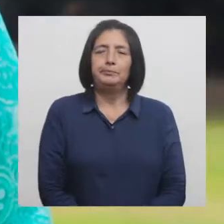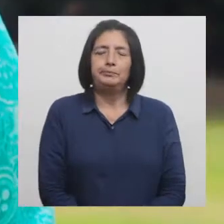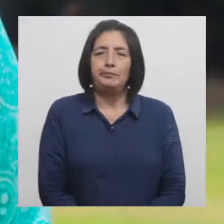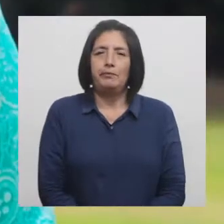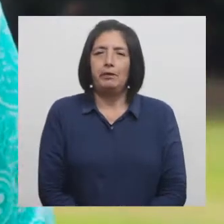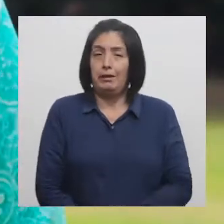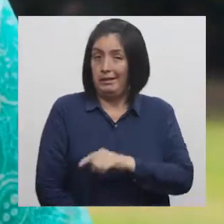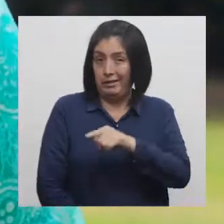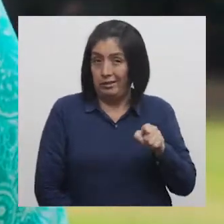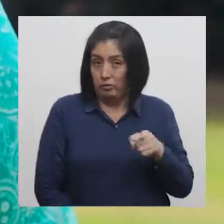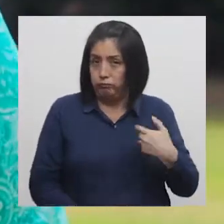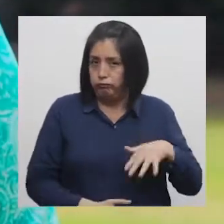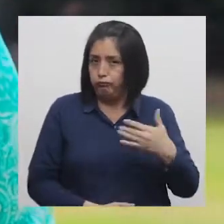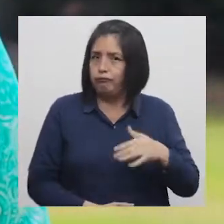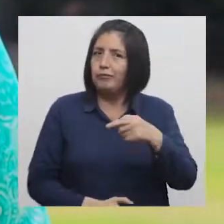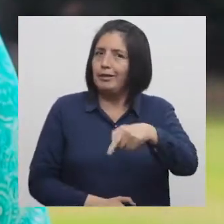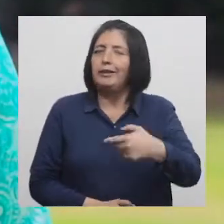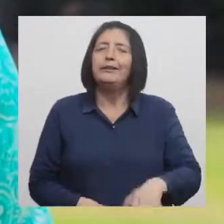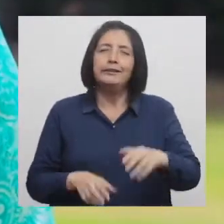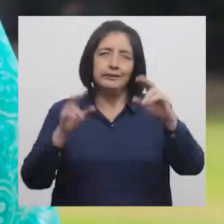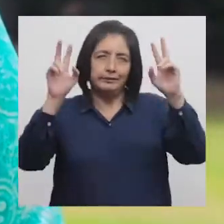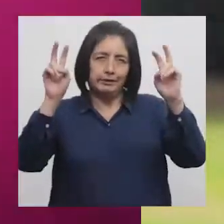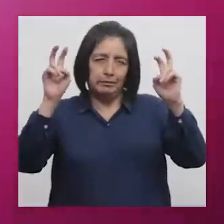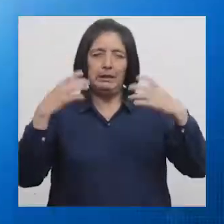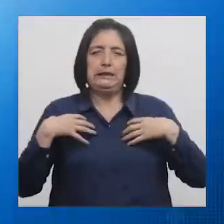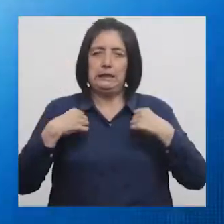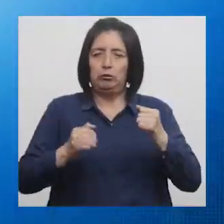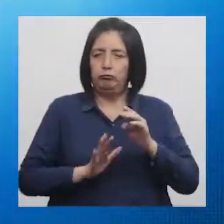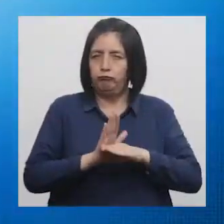Esto y mucho más en esta edición de Salud en Acción.